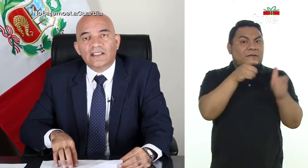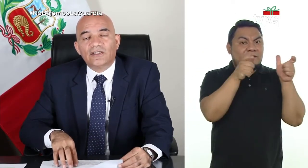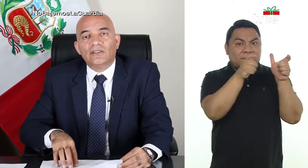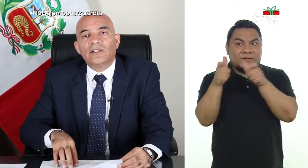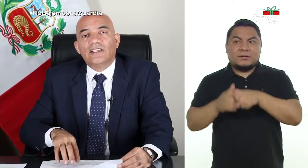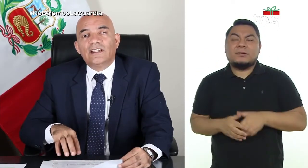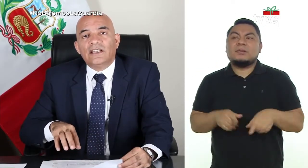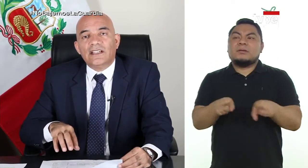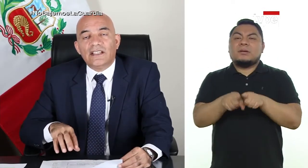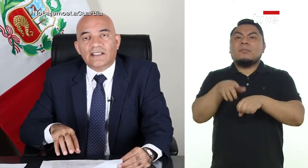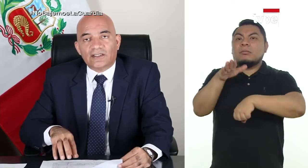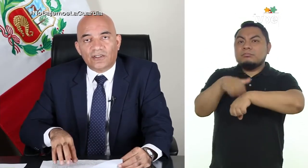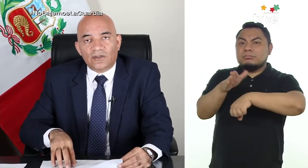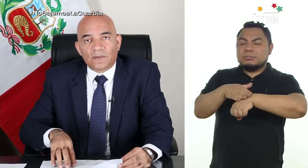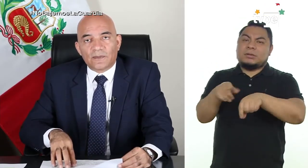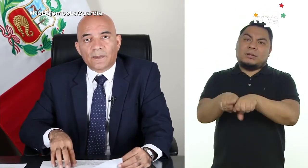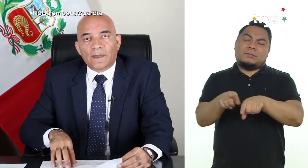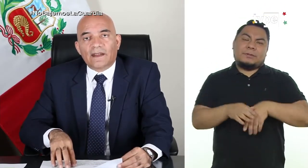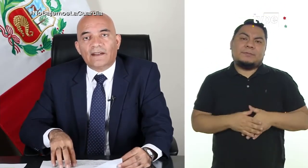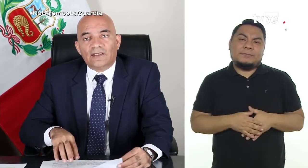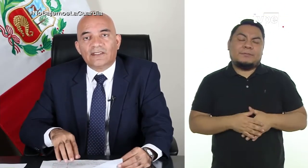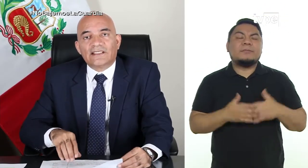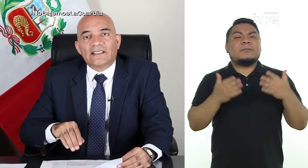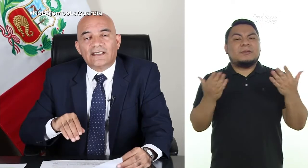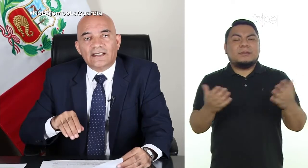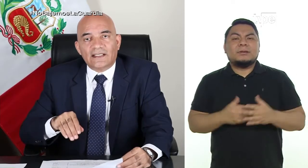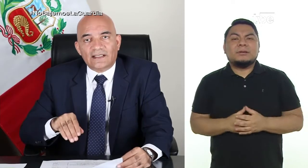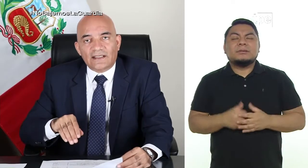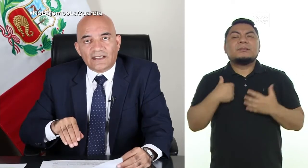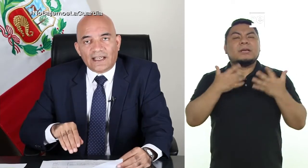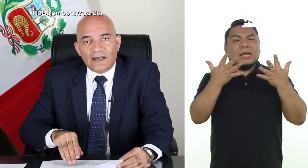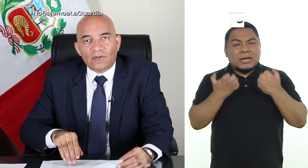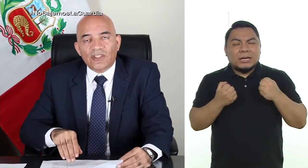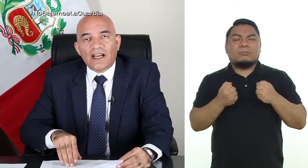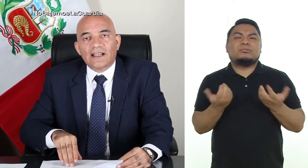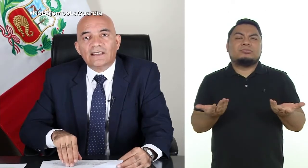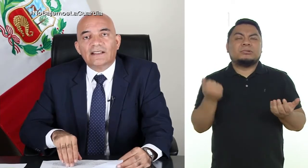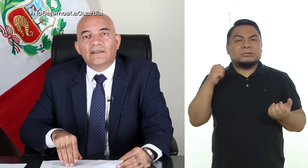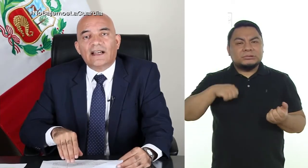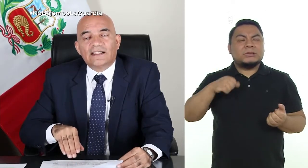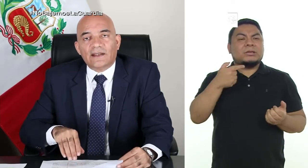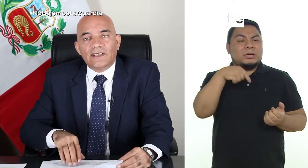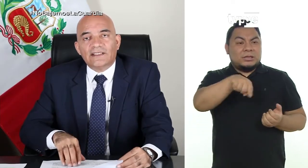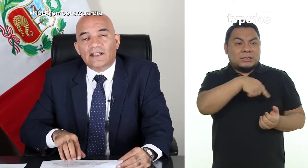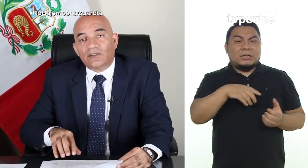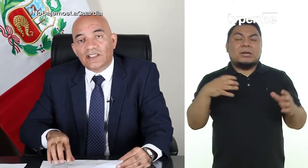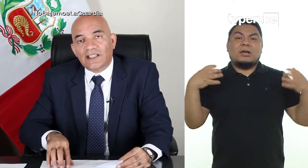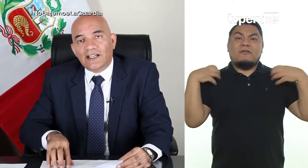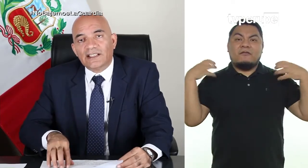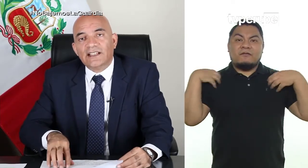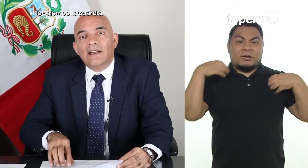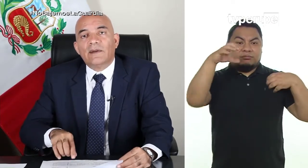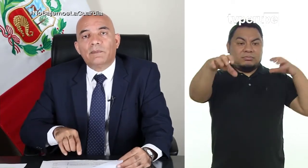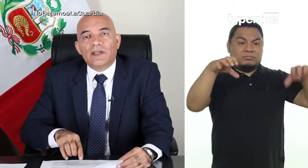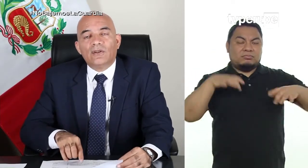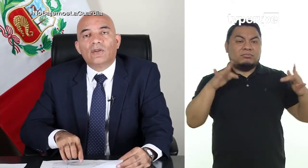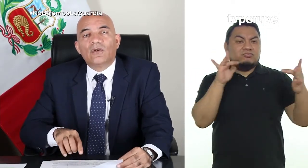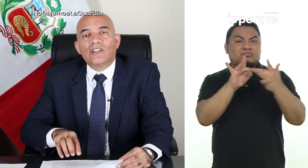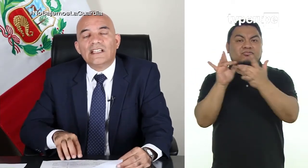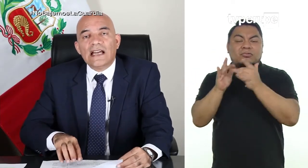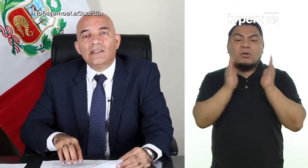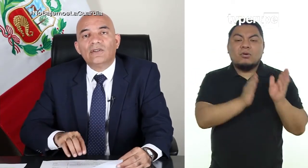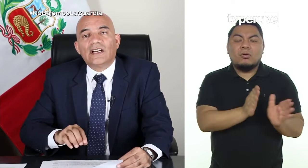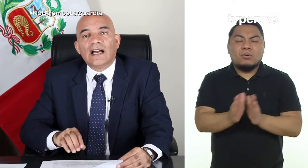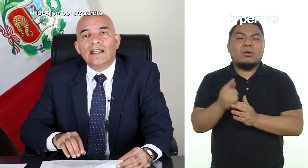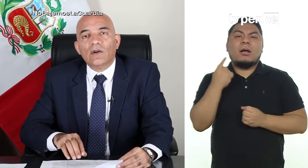fiscalización y de sanción. Entonces, queremos llegar a través de los CSRs, pero